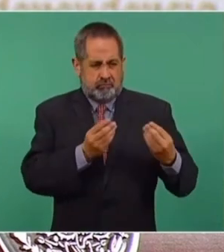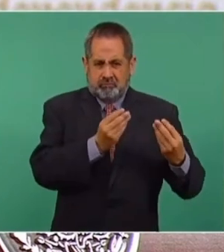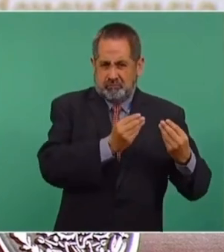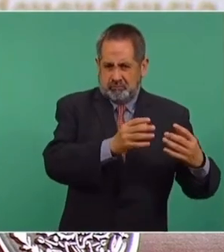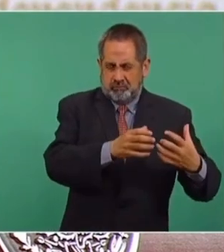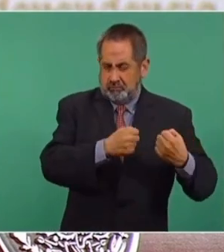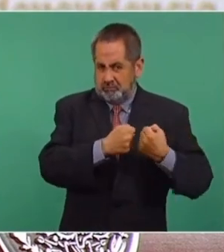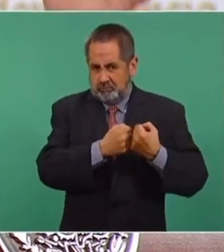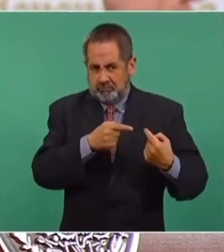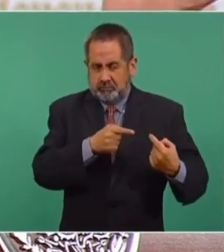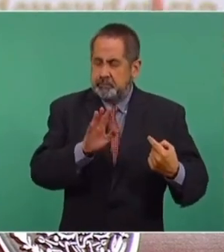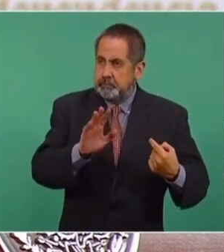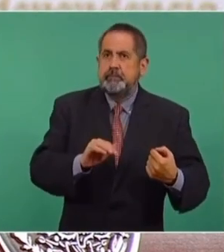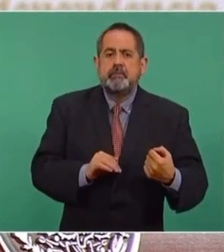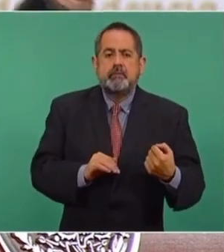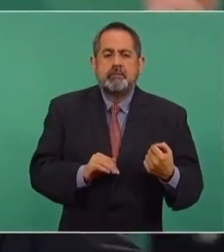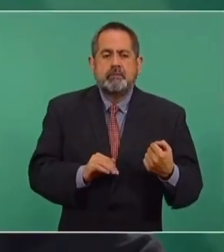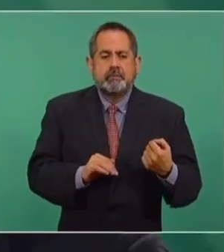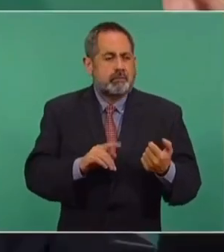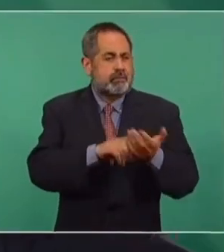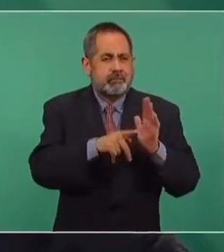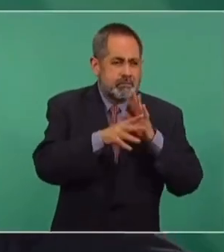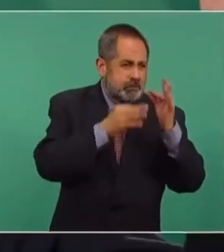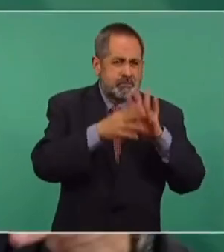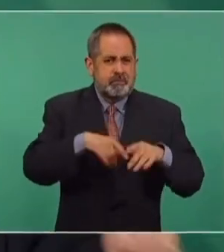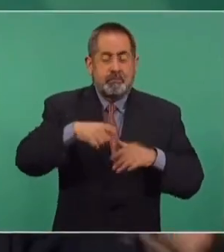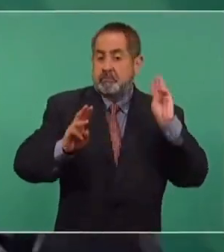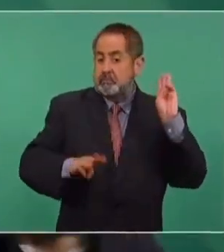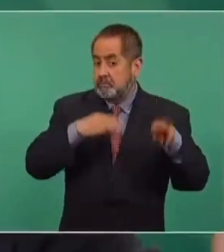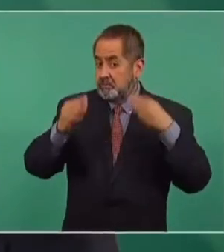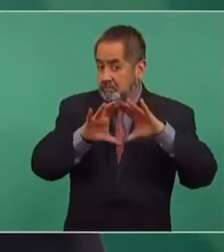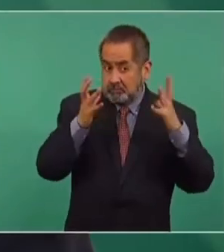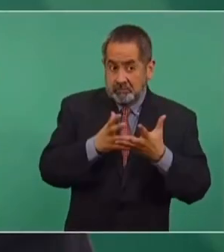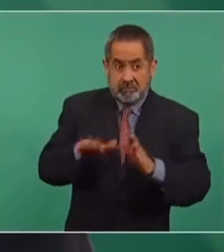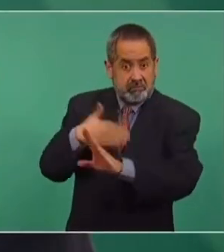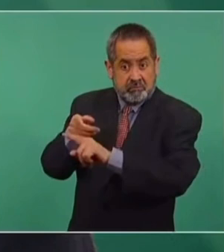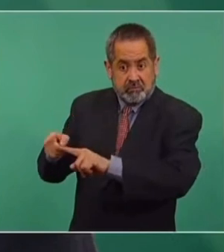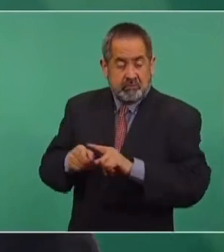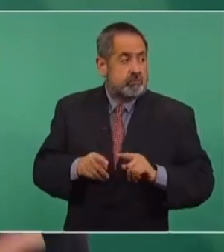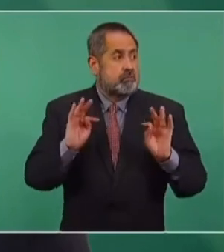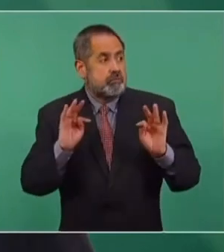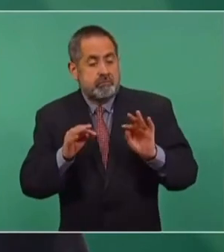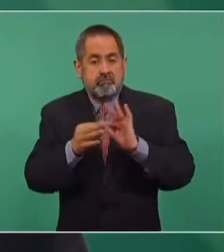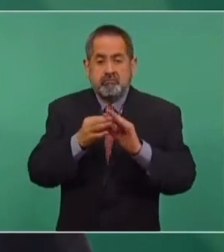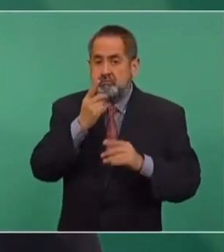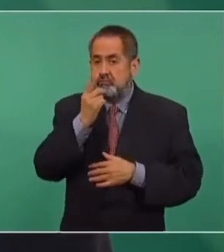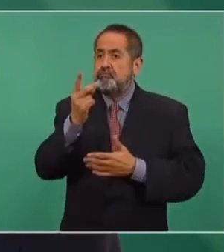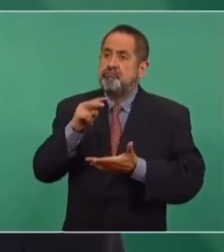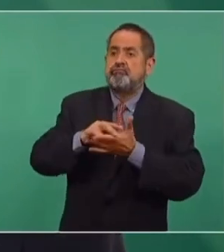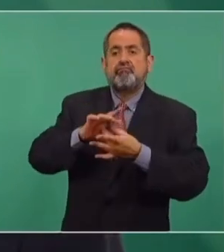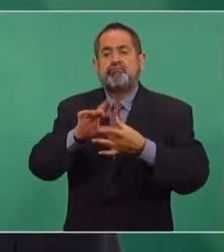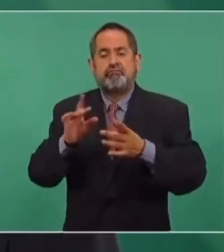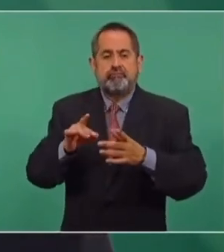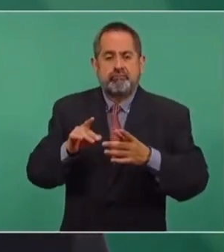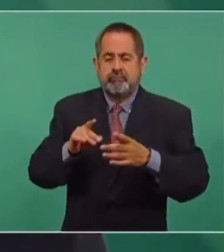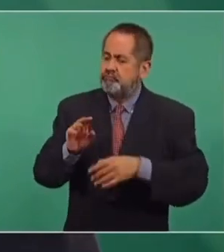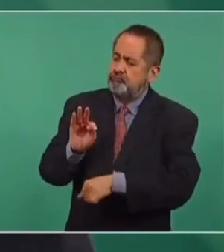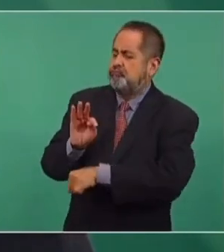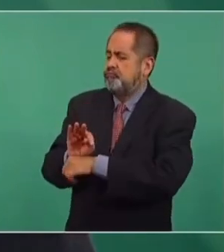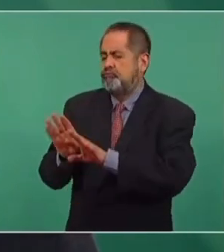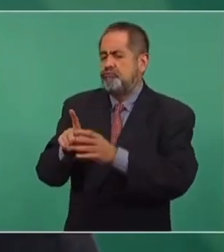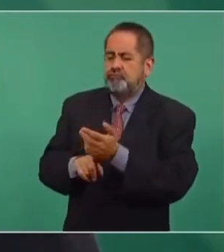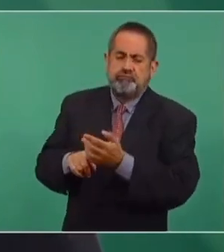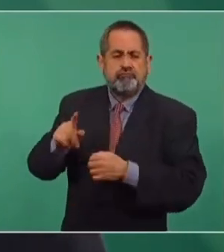como son todos los medios y todos los potentados del mundo en contra, pues el hecho de que yo me pronuncie a favor